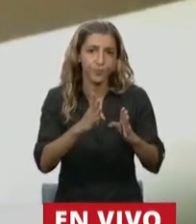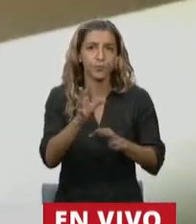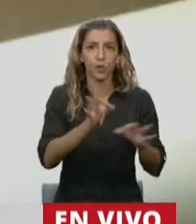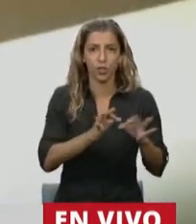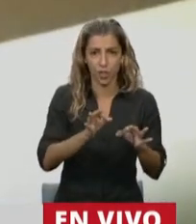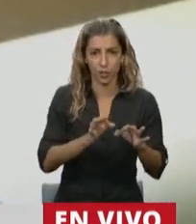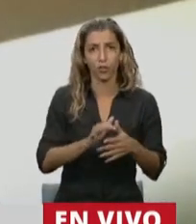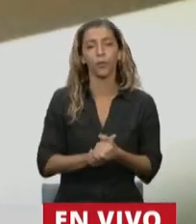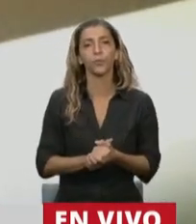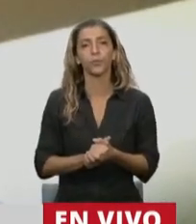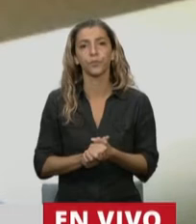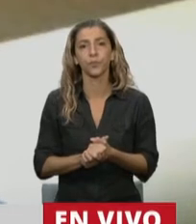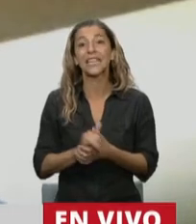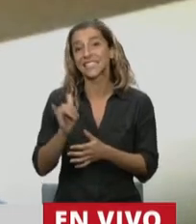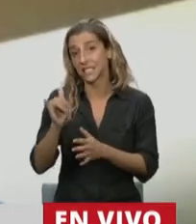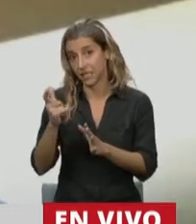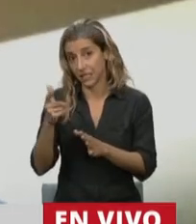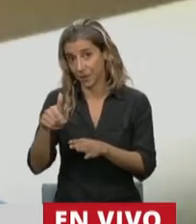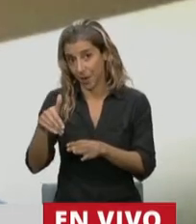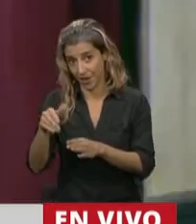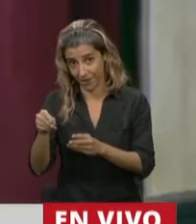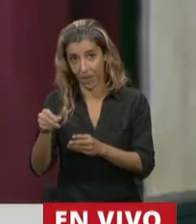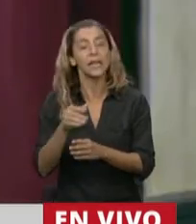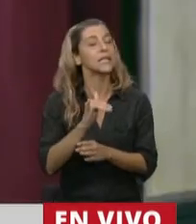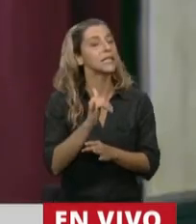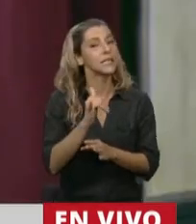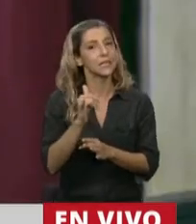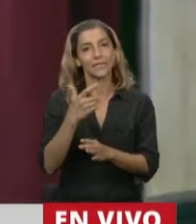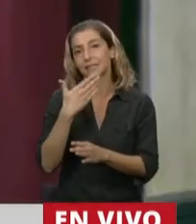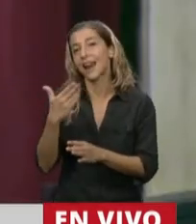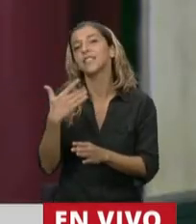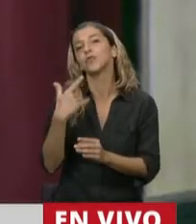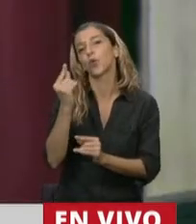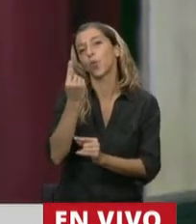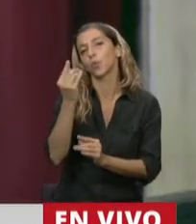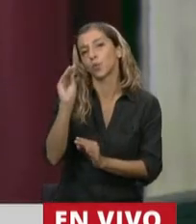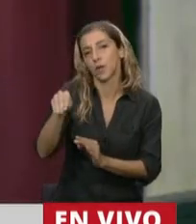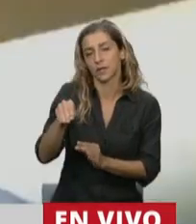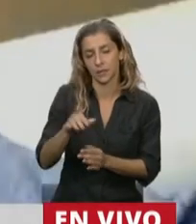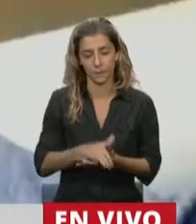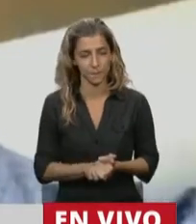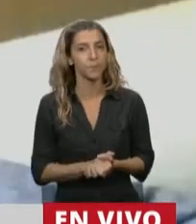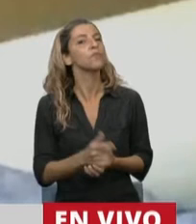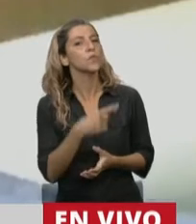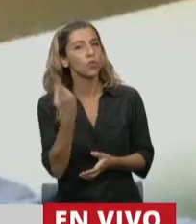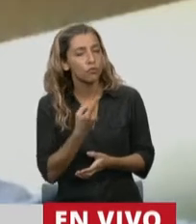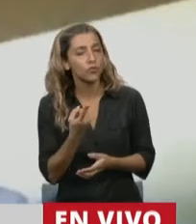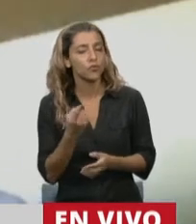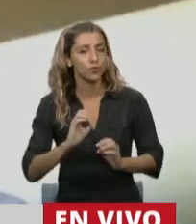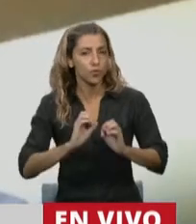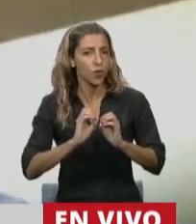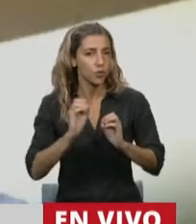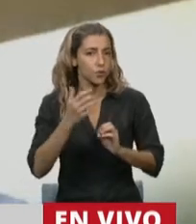regreso... Bueno, gracias, Presidente, pero por eso le pedí un minuto más. Tenemos claro que el regreso